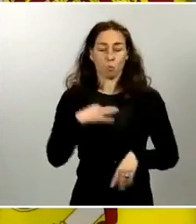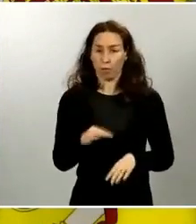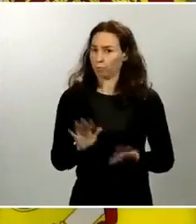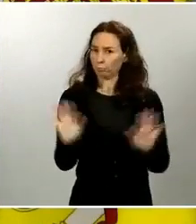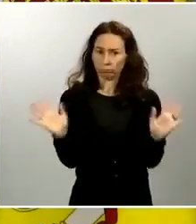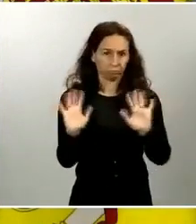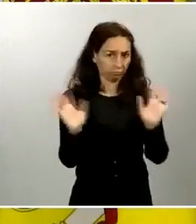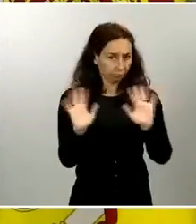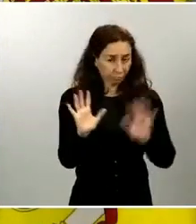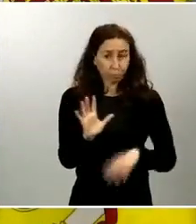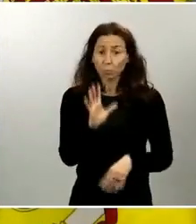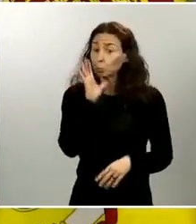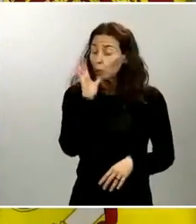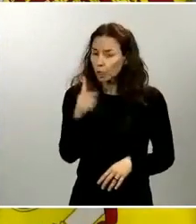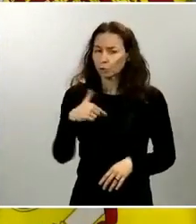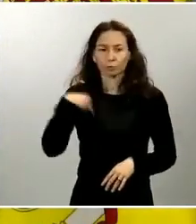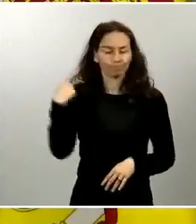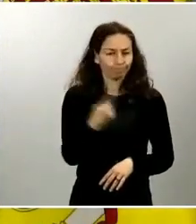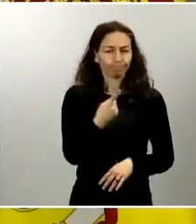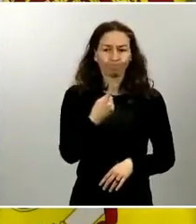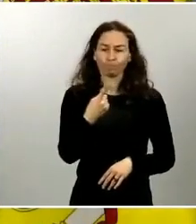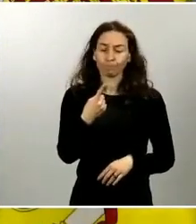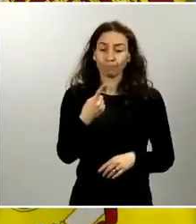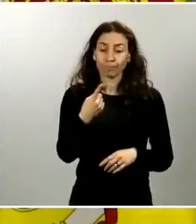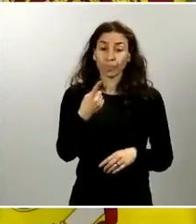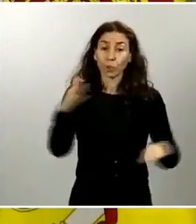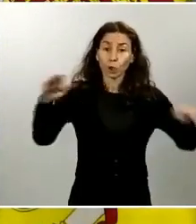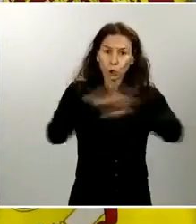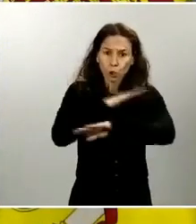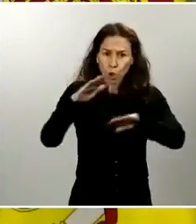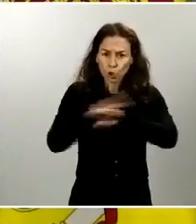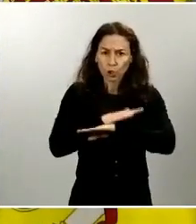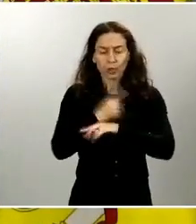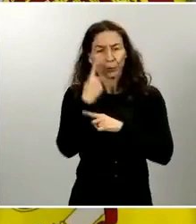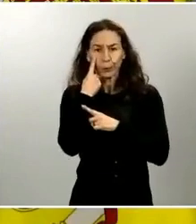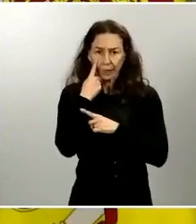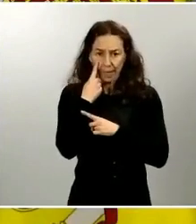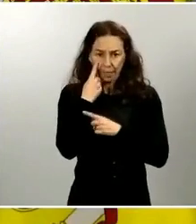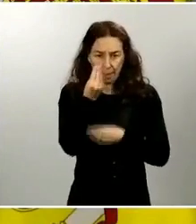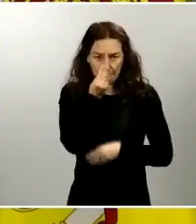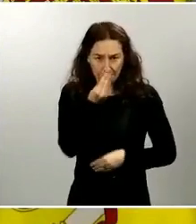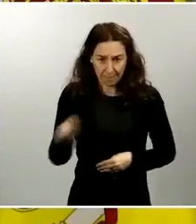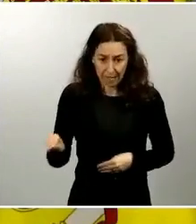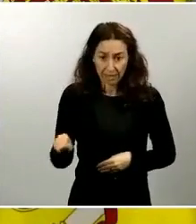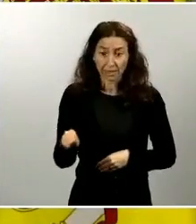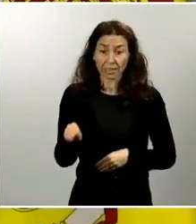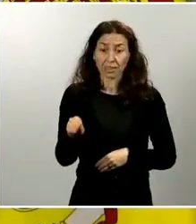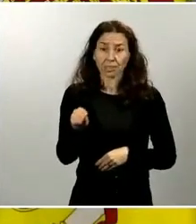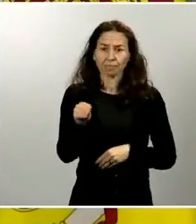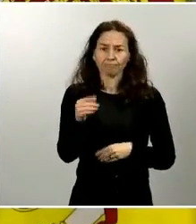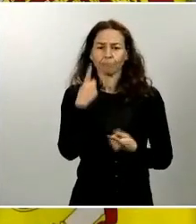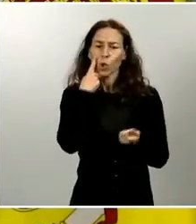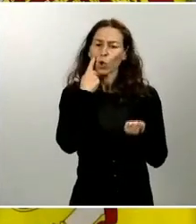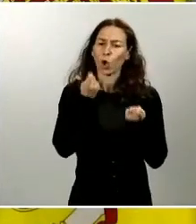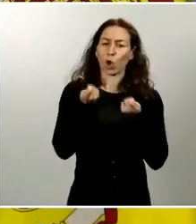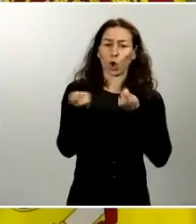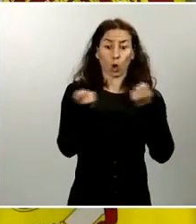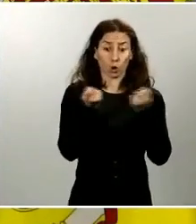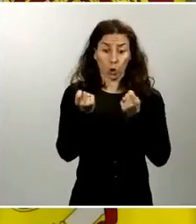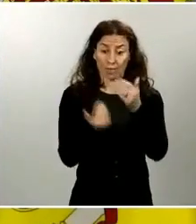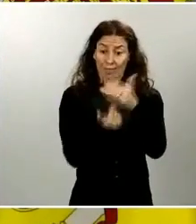incrementado la vigilancia durante las noches y vamos a incrementar el número de controles durante estos días festivos